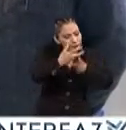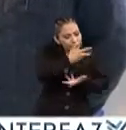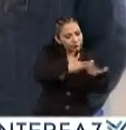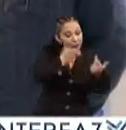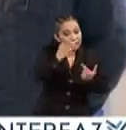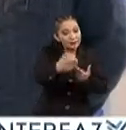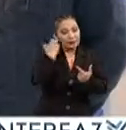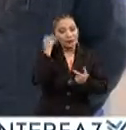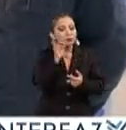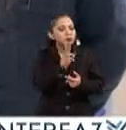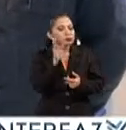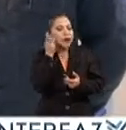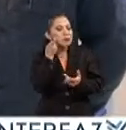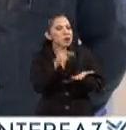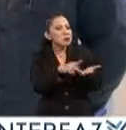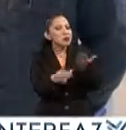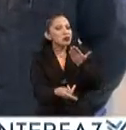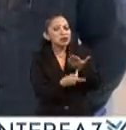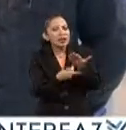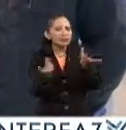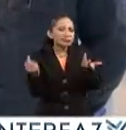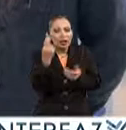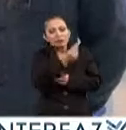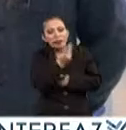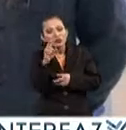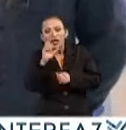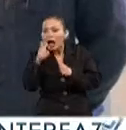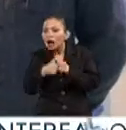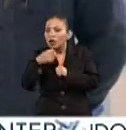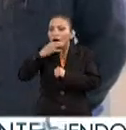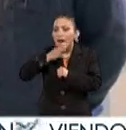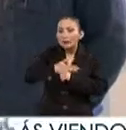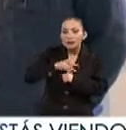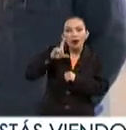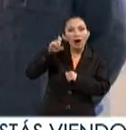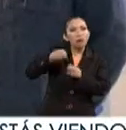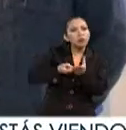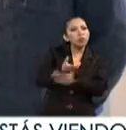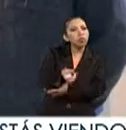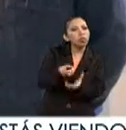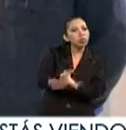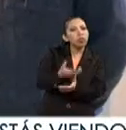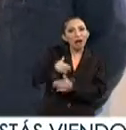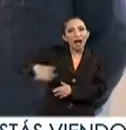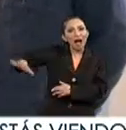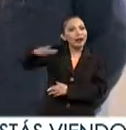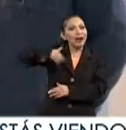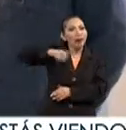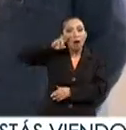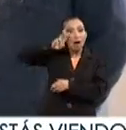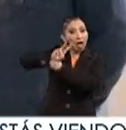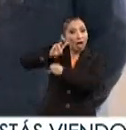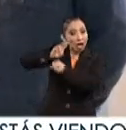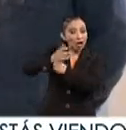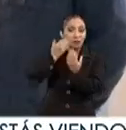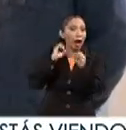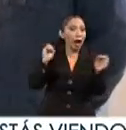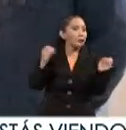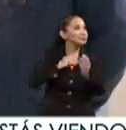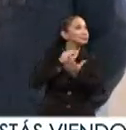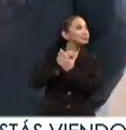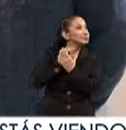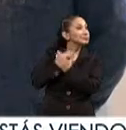prototipo. Dijimos, pues, necesitamos algo que nos avise que se está fugando el agua. Como es un área que no podemos ver, está